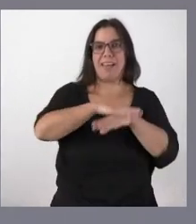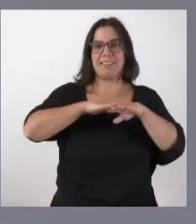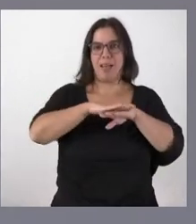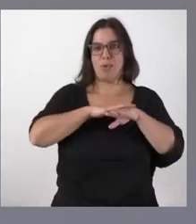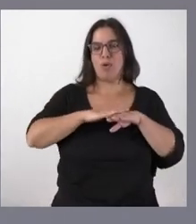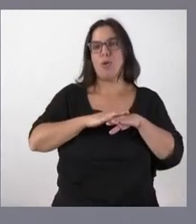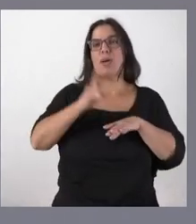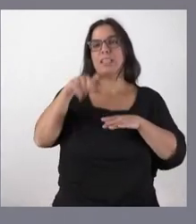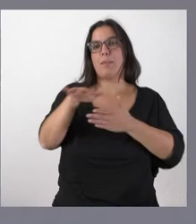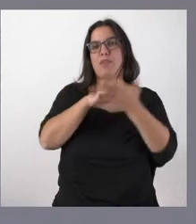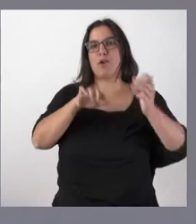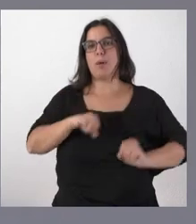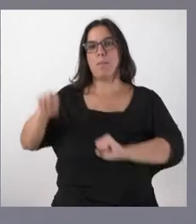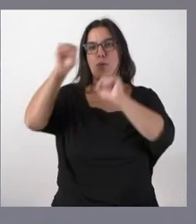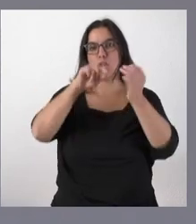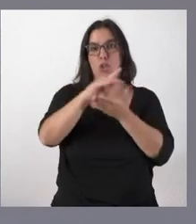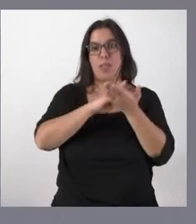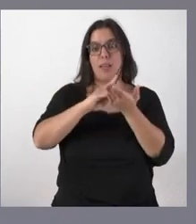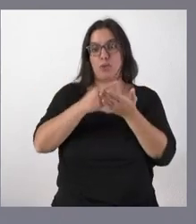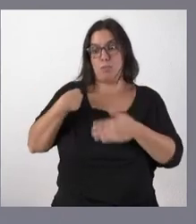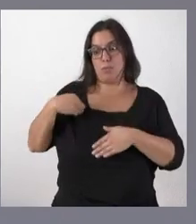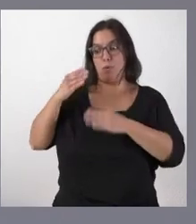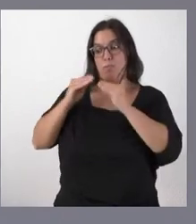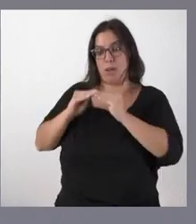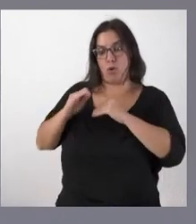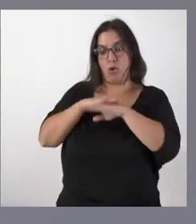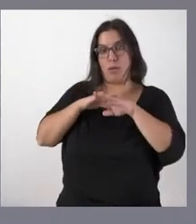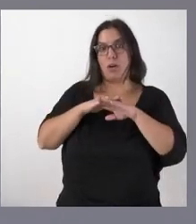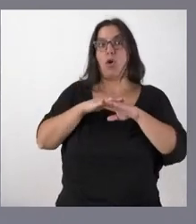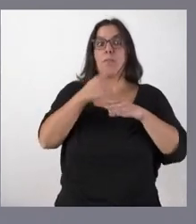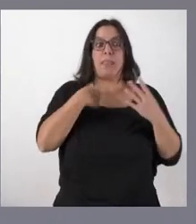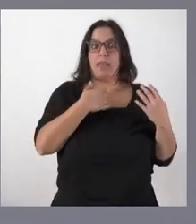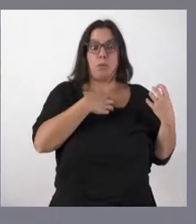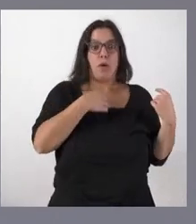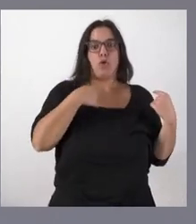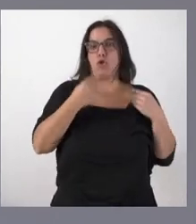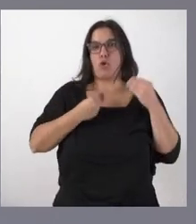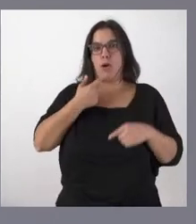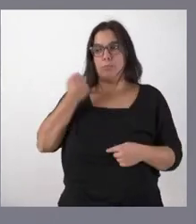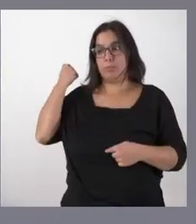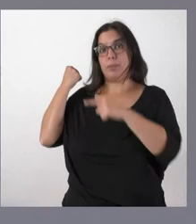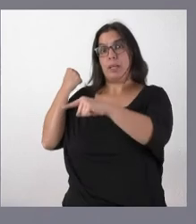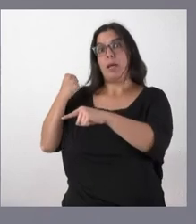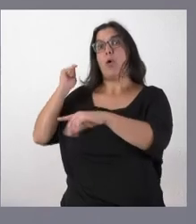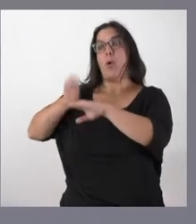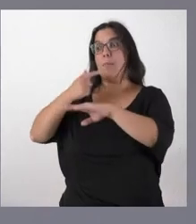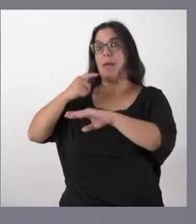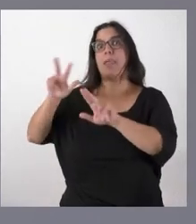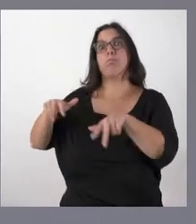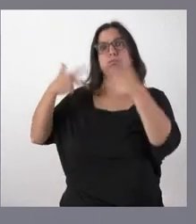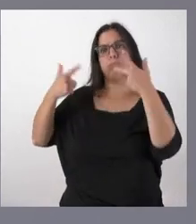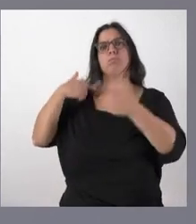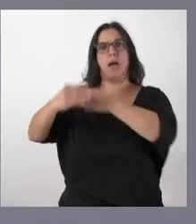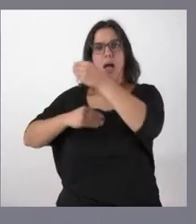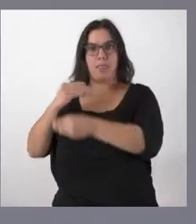protección de datos que había elaborado el Gobierno. Y esto es lo que hoy podemos hacer como consecuencia de esa sentencia y que tiene poco